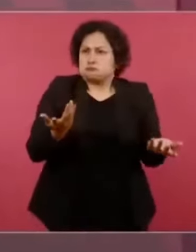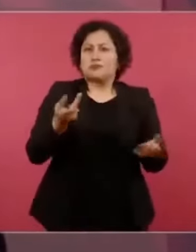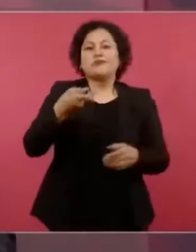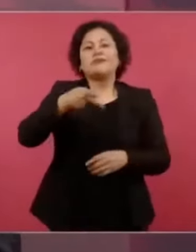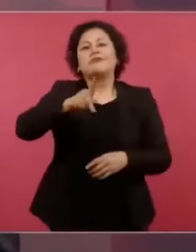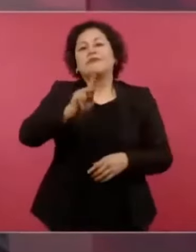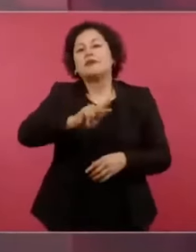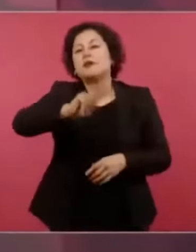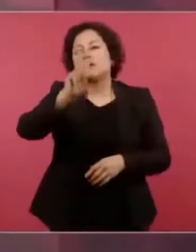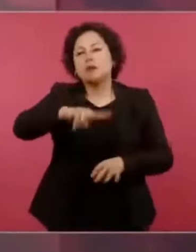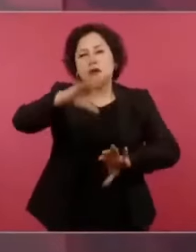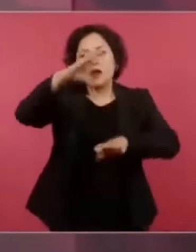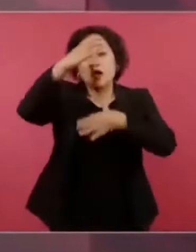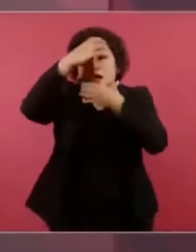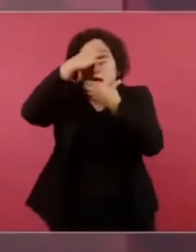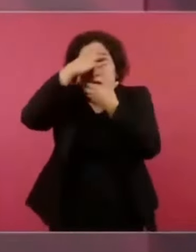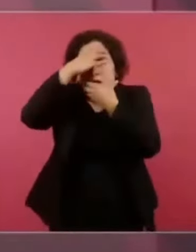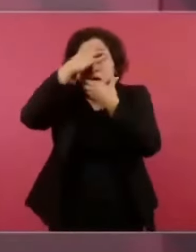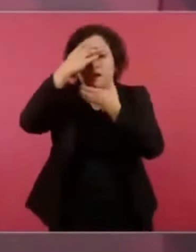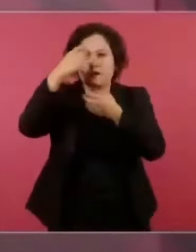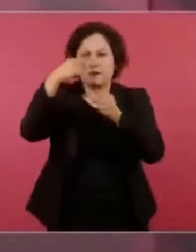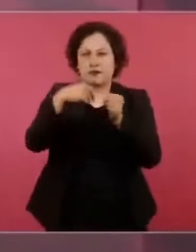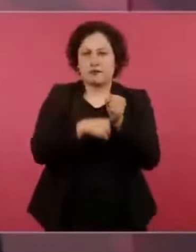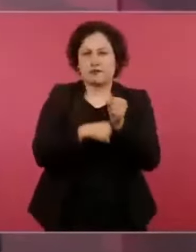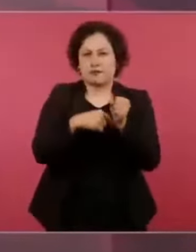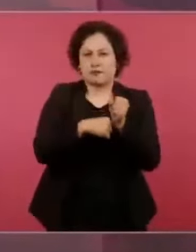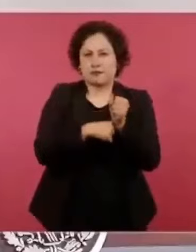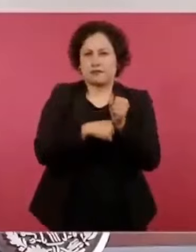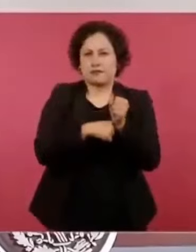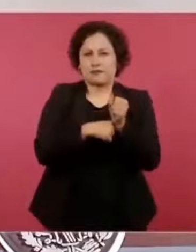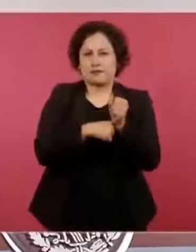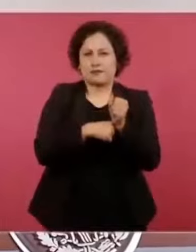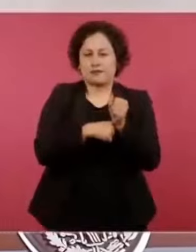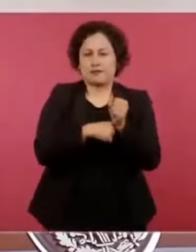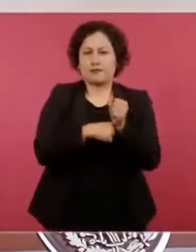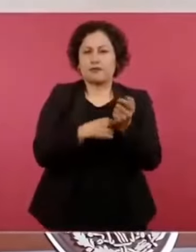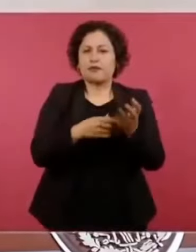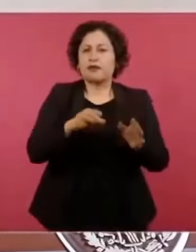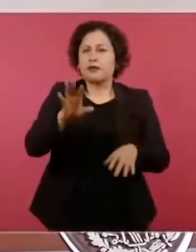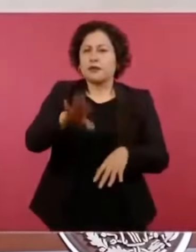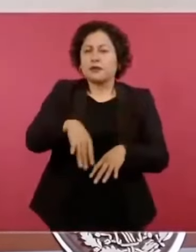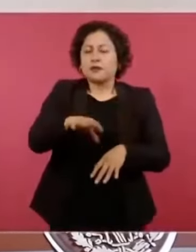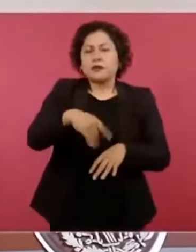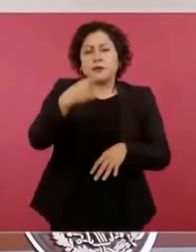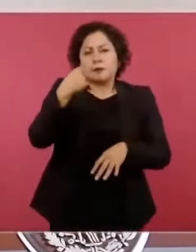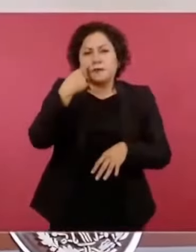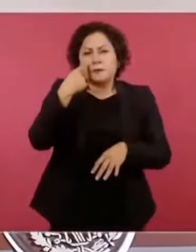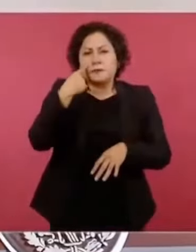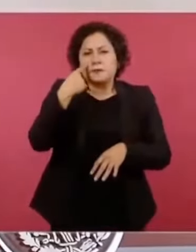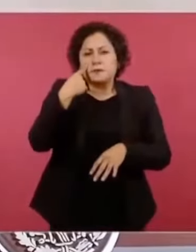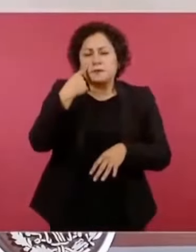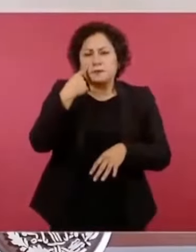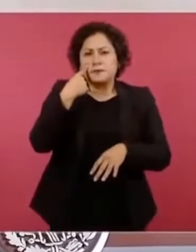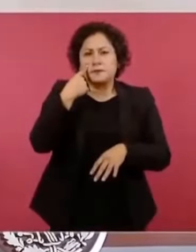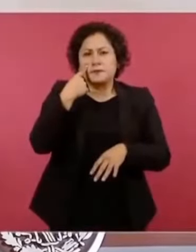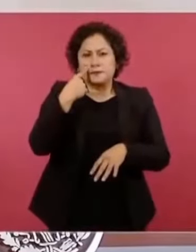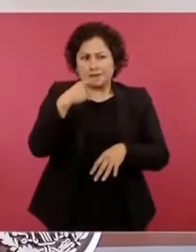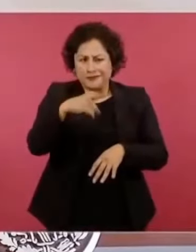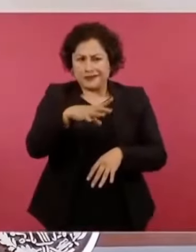aparece… ¿no tienes ahí la imagen en donde está